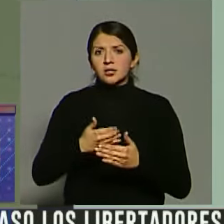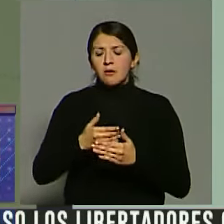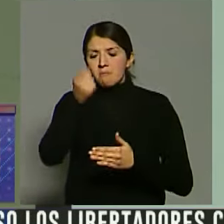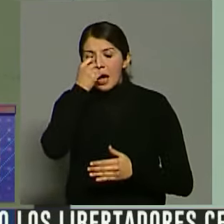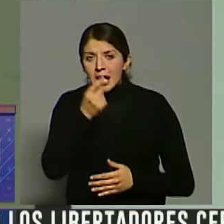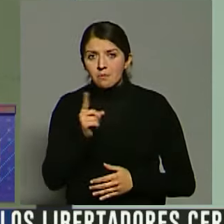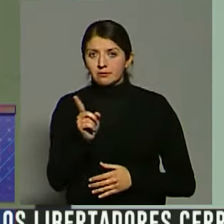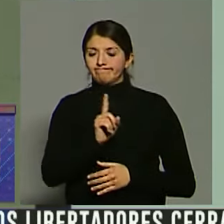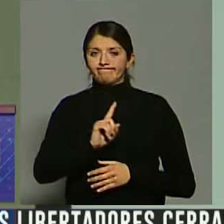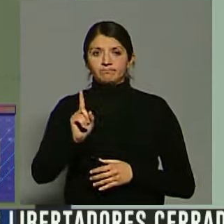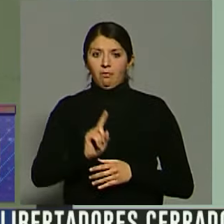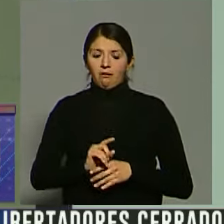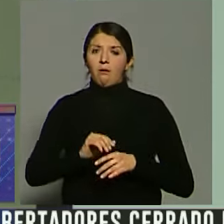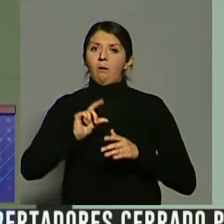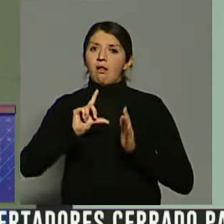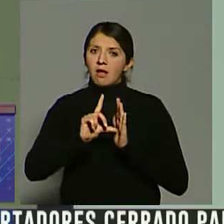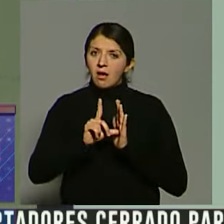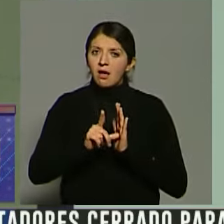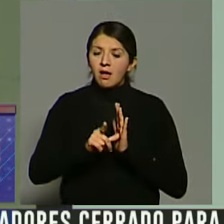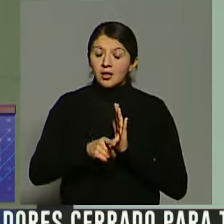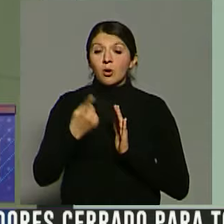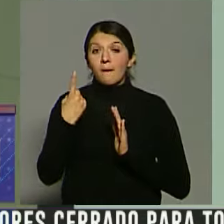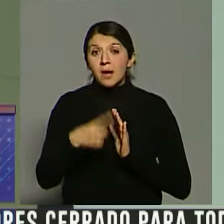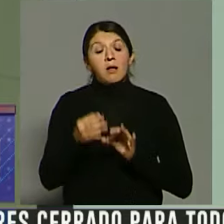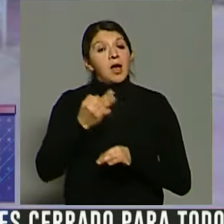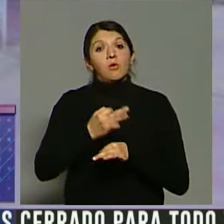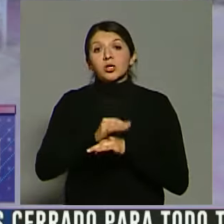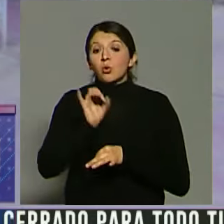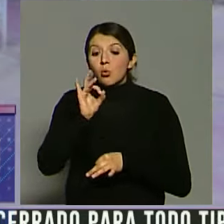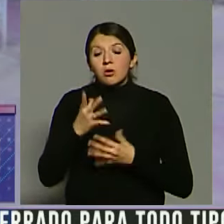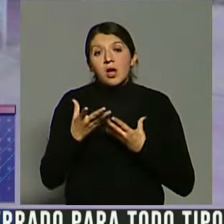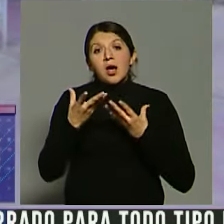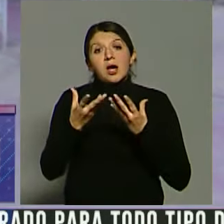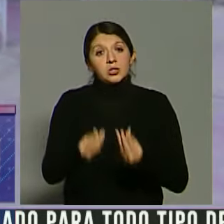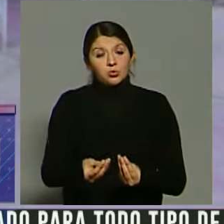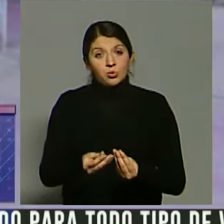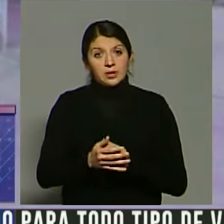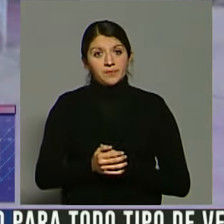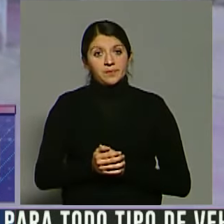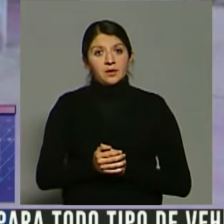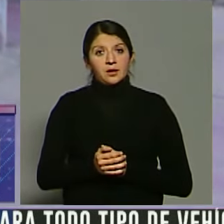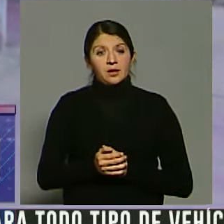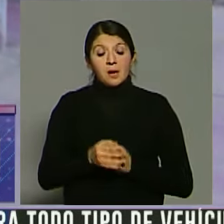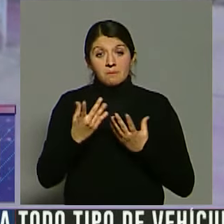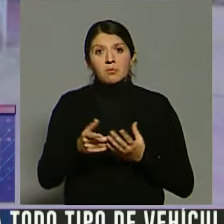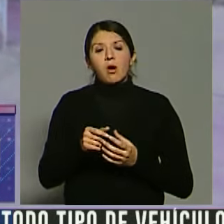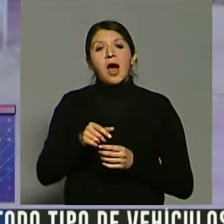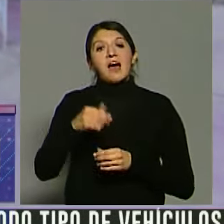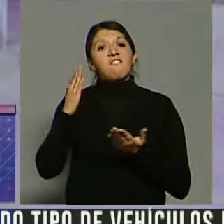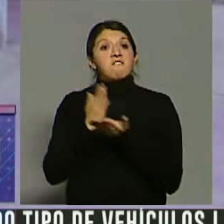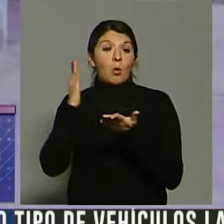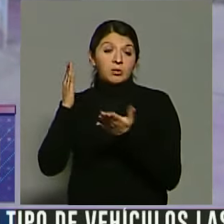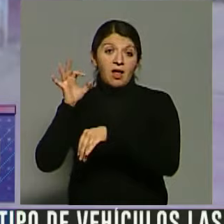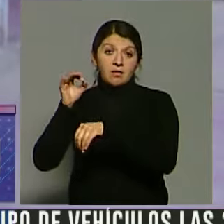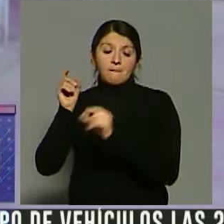más lento de lo que debería, pero creo que la educación es la única que puede ayudar más. La educación en la formación docente, en la formación